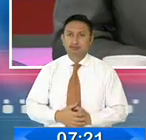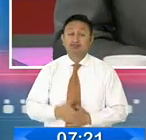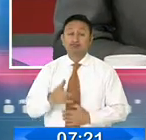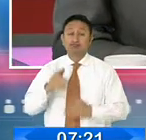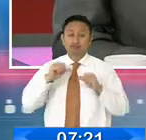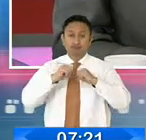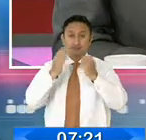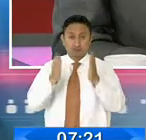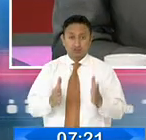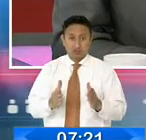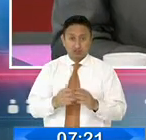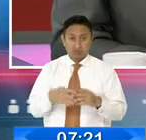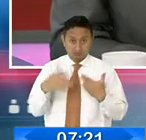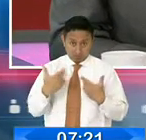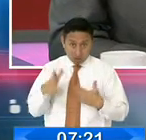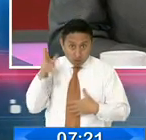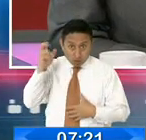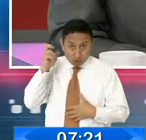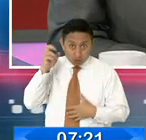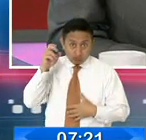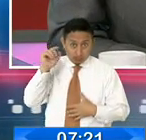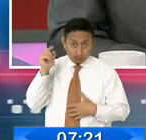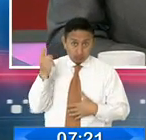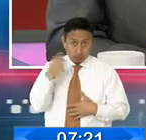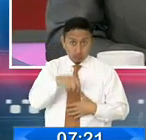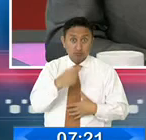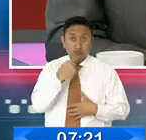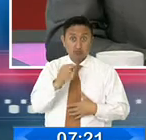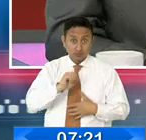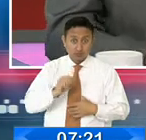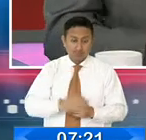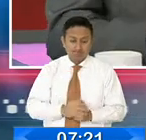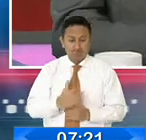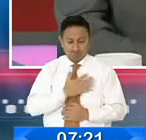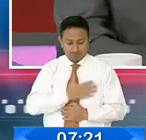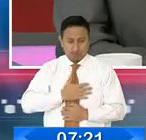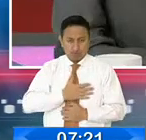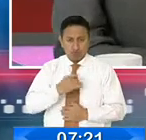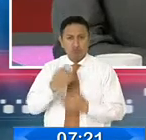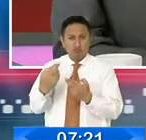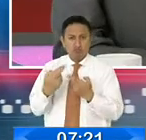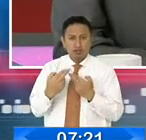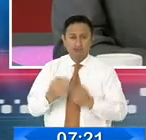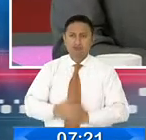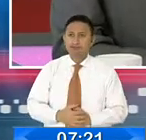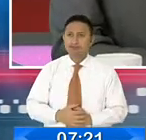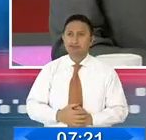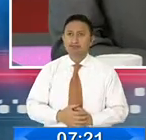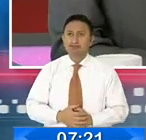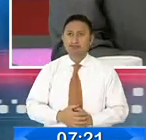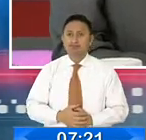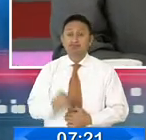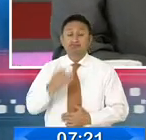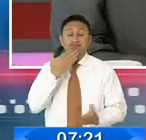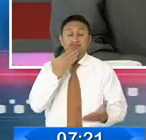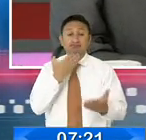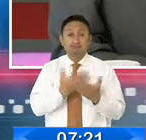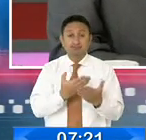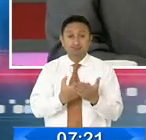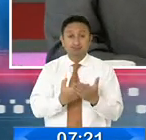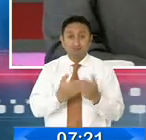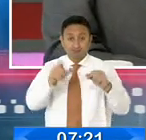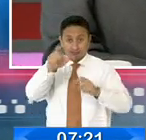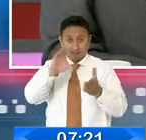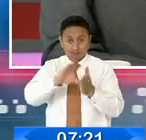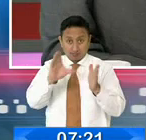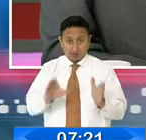Asambleísta ya escuchó la primera interrogante, lo que se me ha indicado. Por favor, su réplica. Muchas gracias. En primer lugar, decirle a